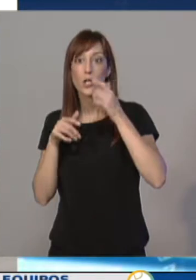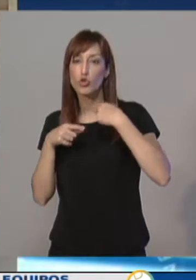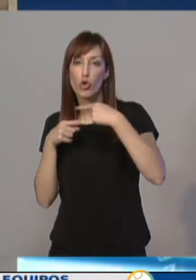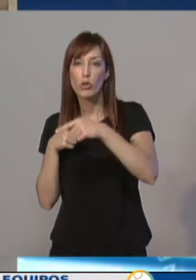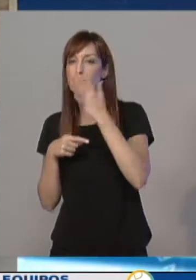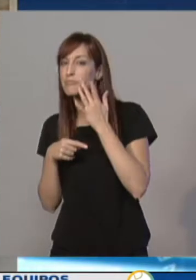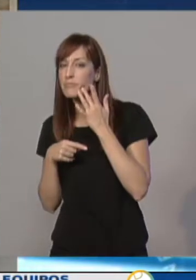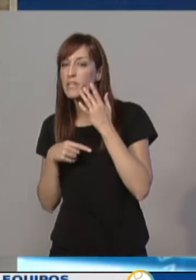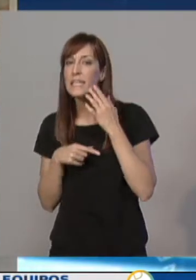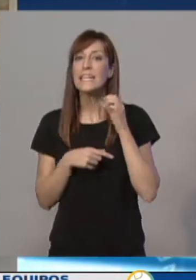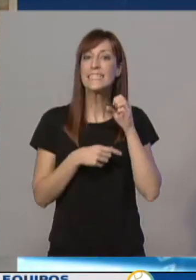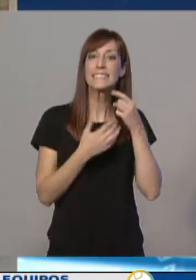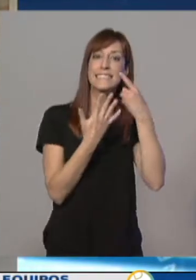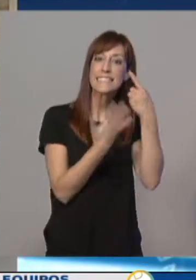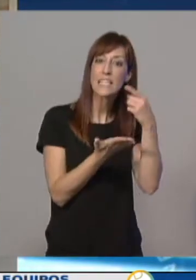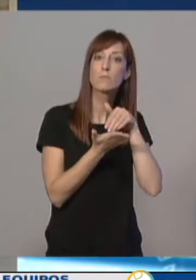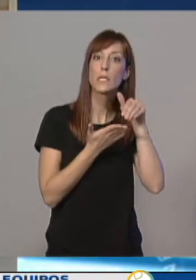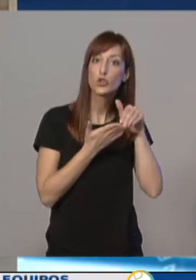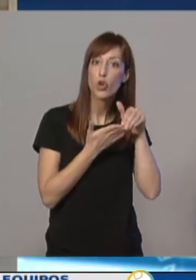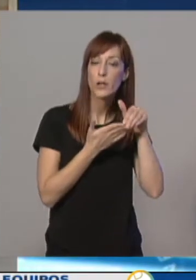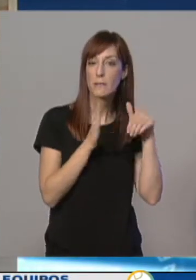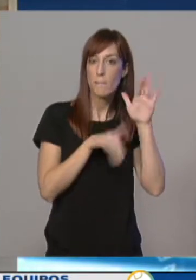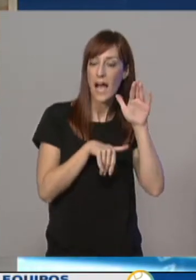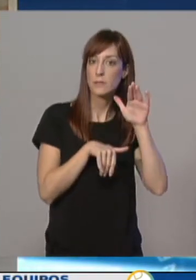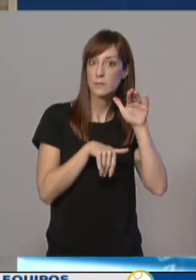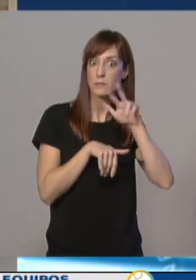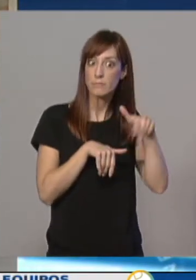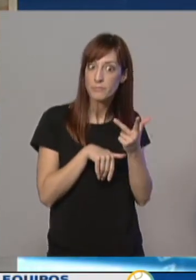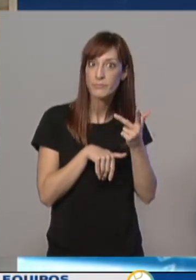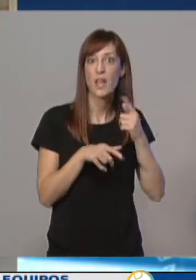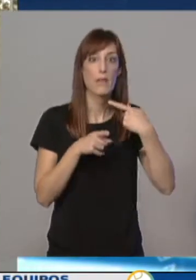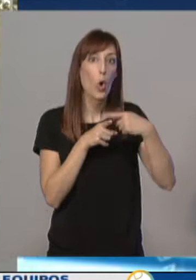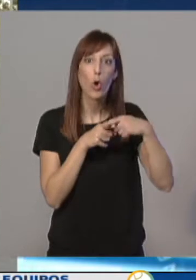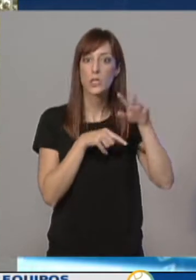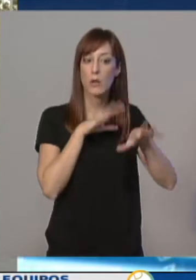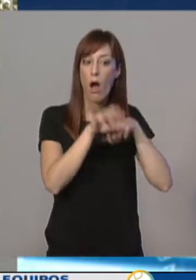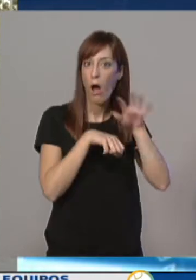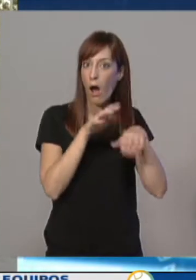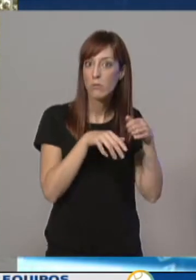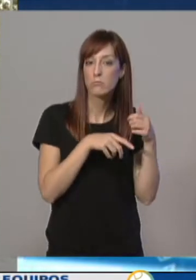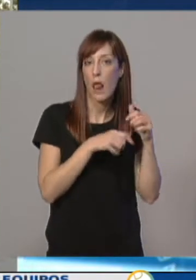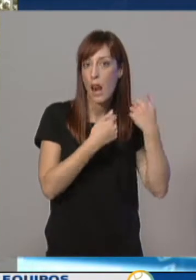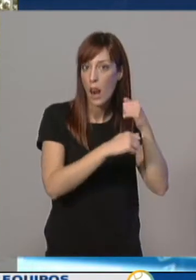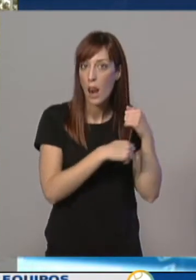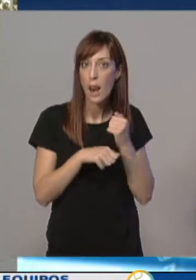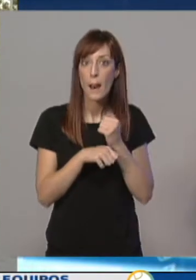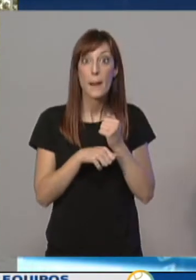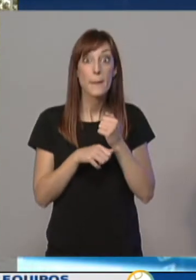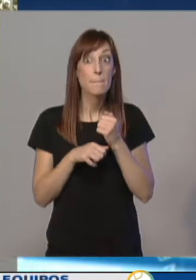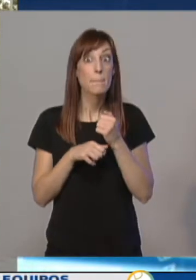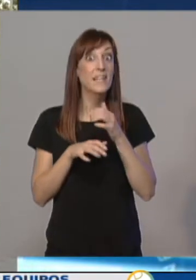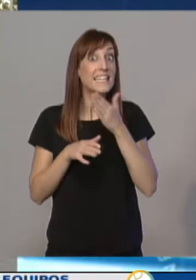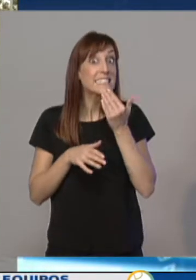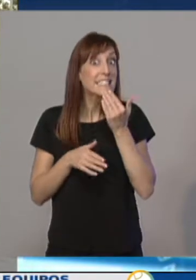.650.000 para el de recogida de residuos incluyendo la gestión en el ecoparque. Un coste sensiblemente inferior